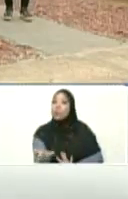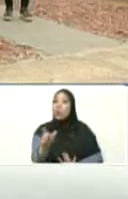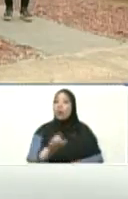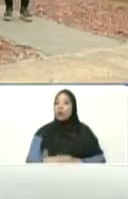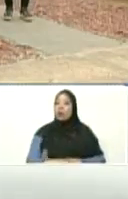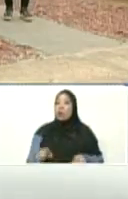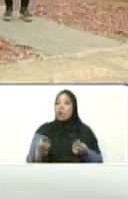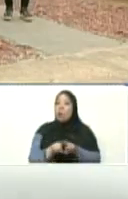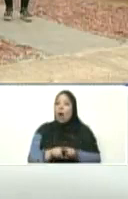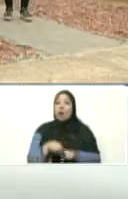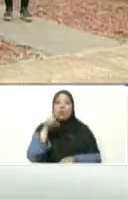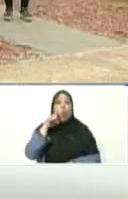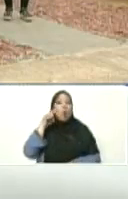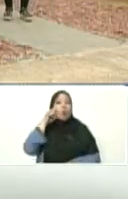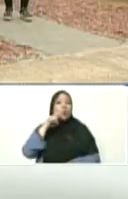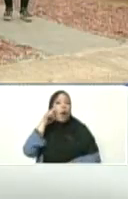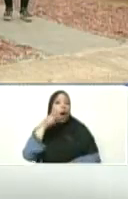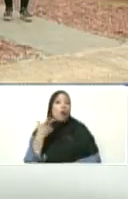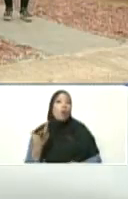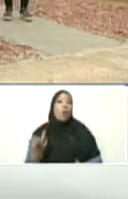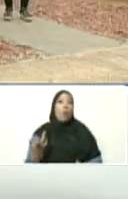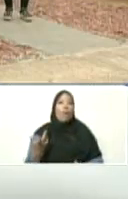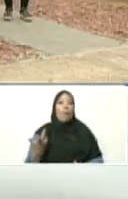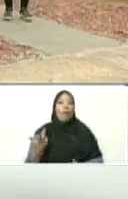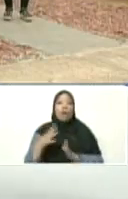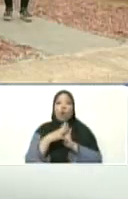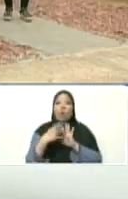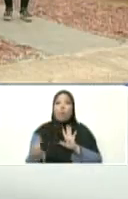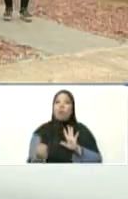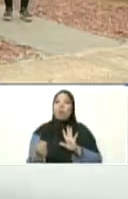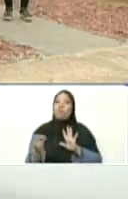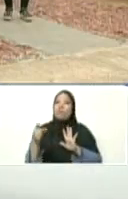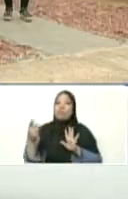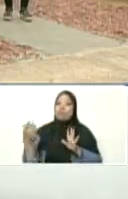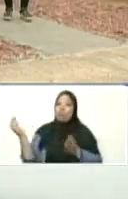rosado, Víctor Clar el copión, adelante.